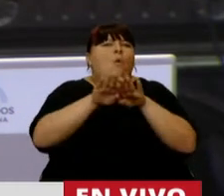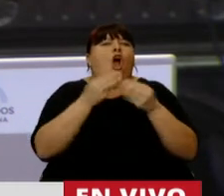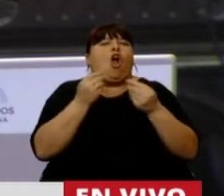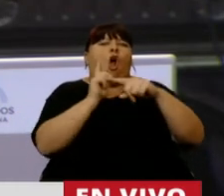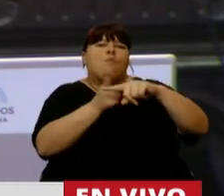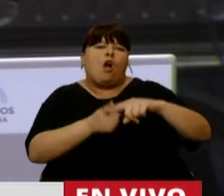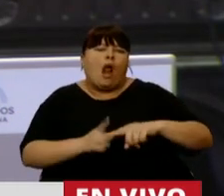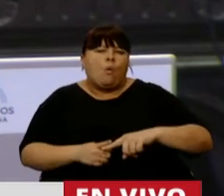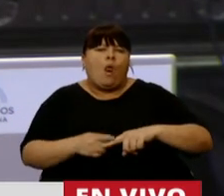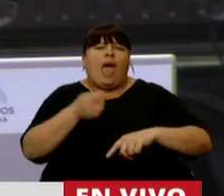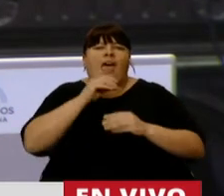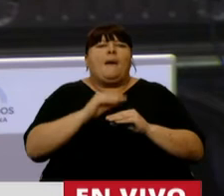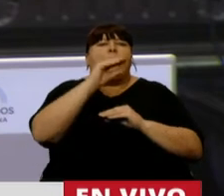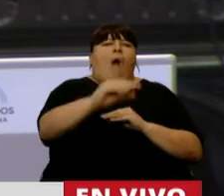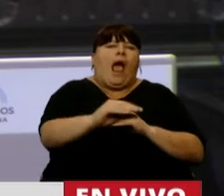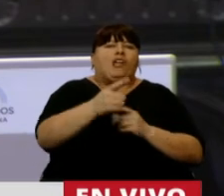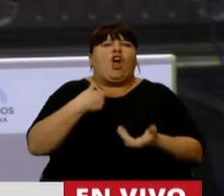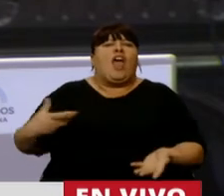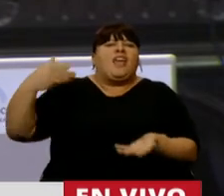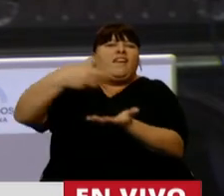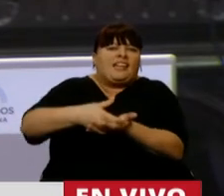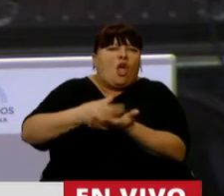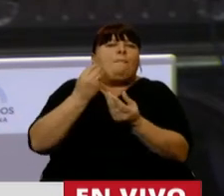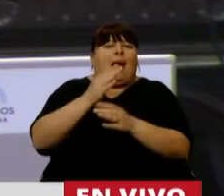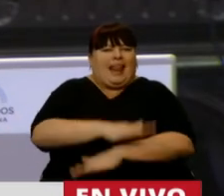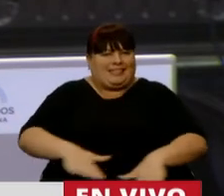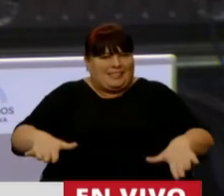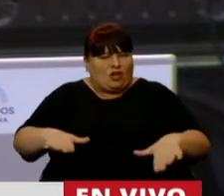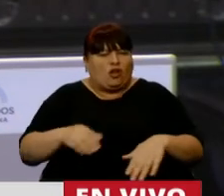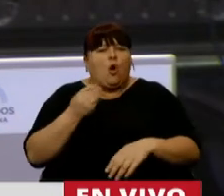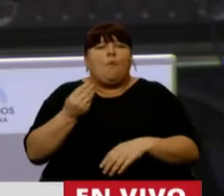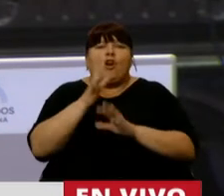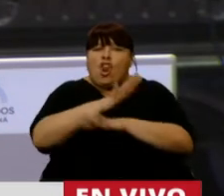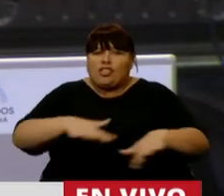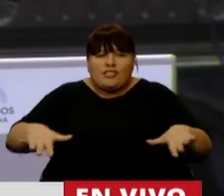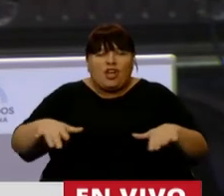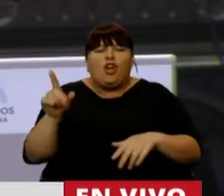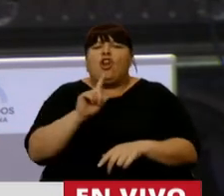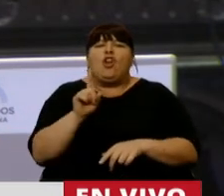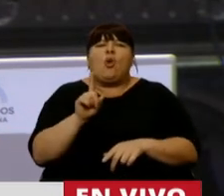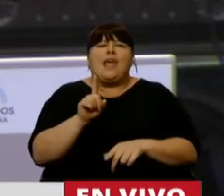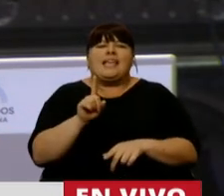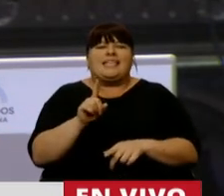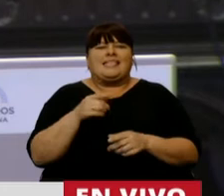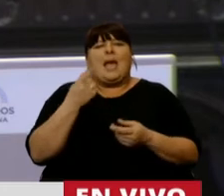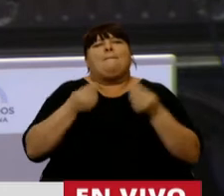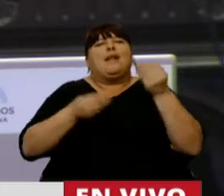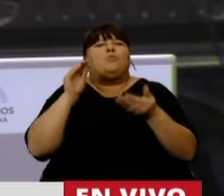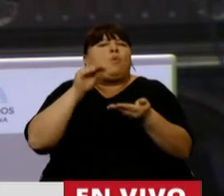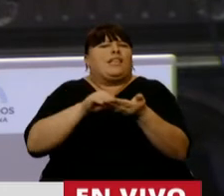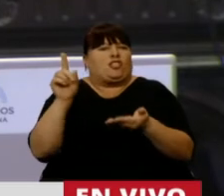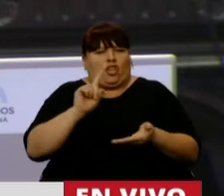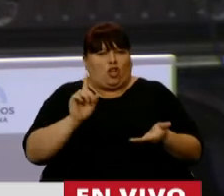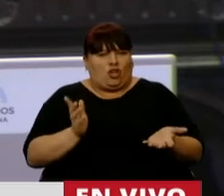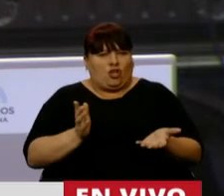calcular cuánto se asigna y cuánto se invierte en niñez, porque la niñez no es un renglón del presupuesto,